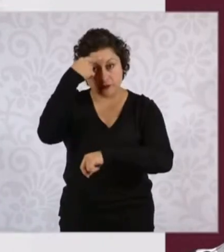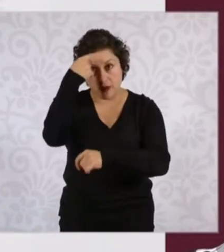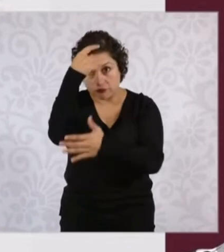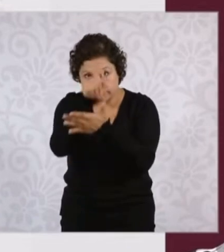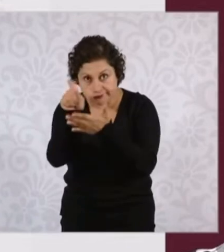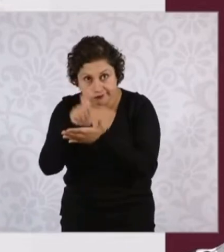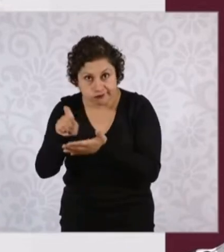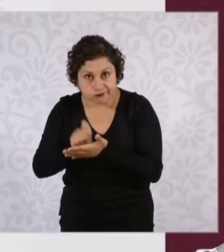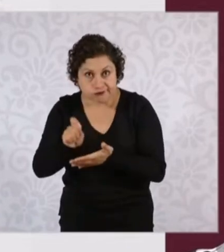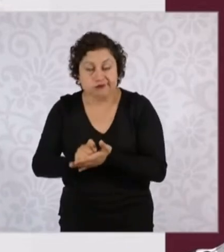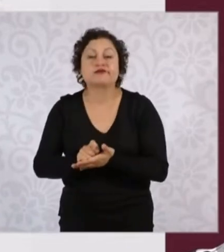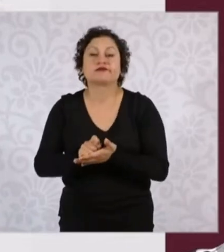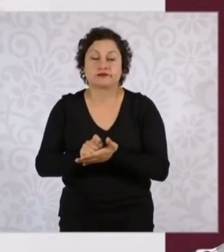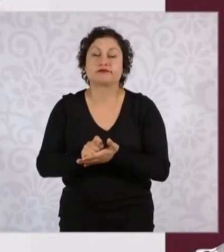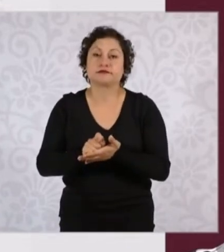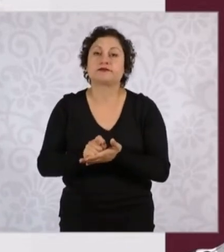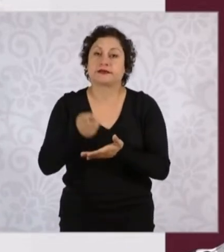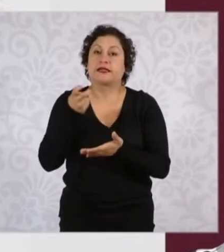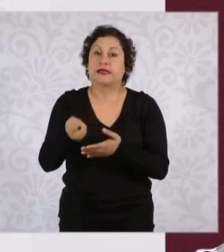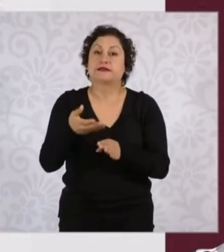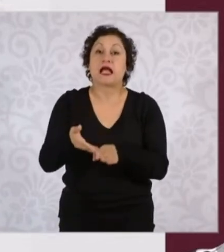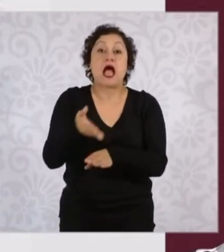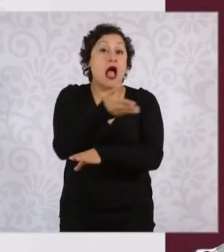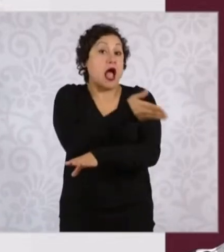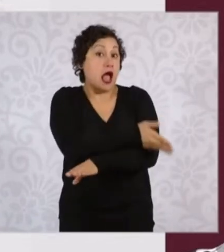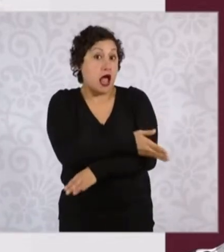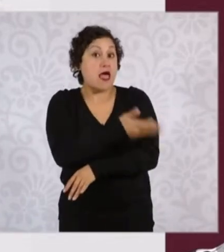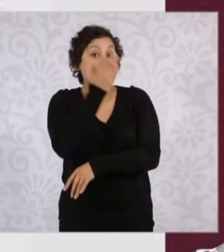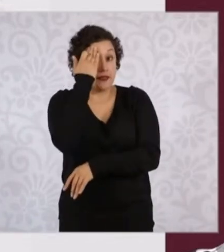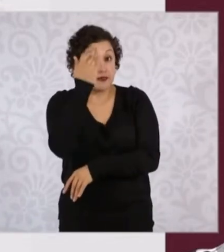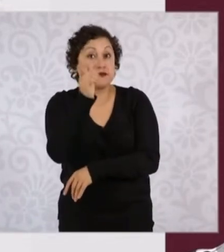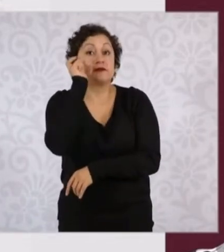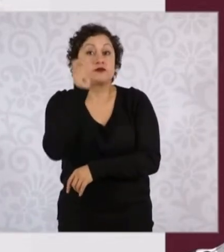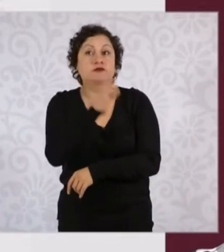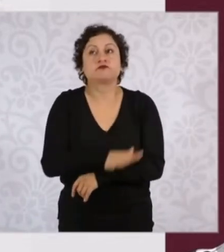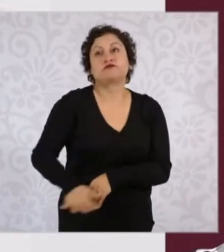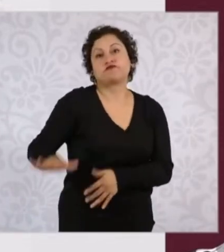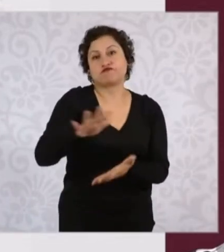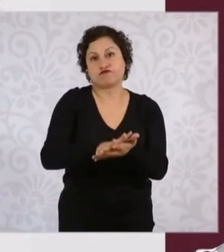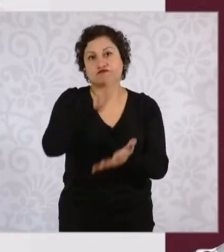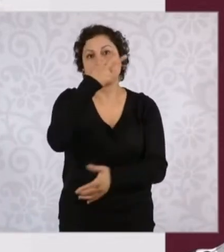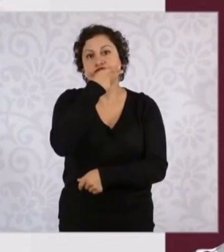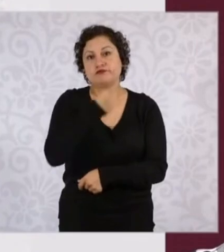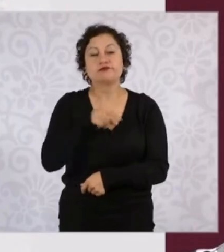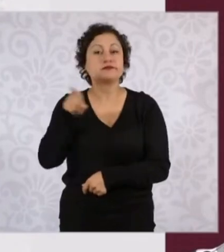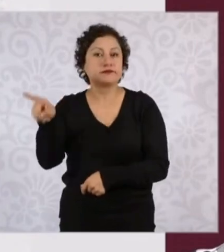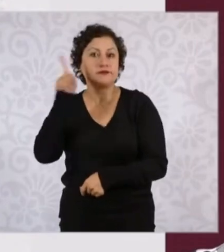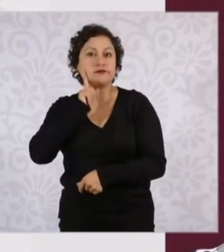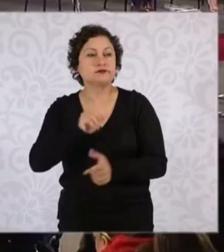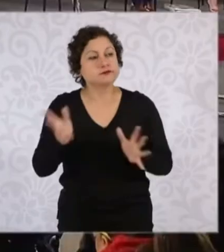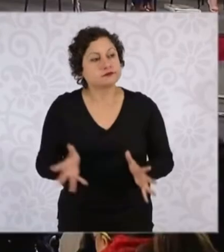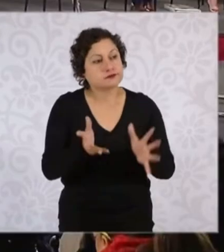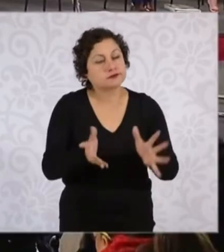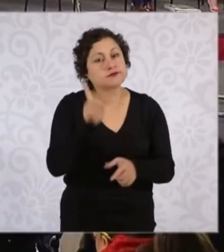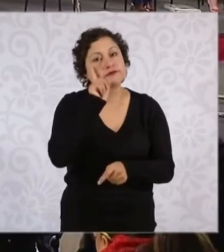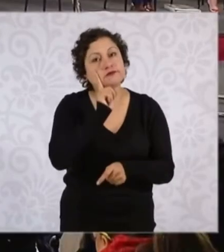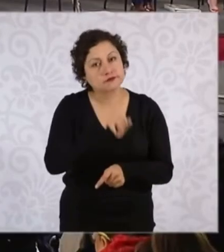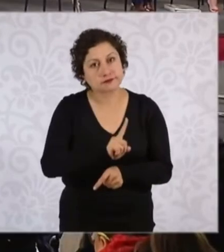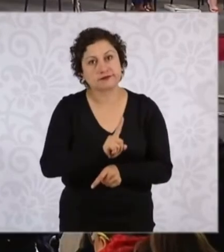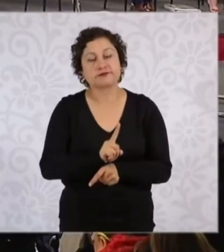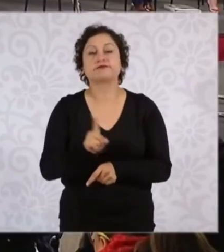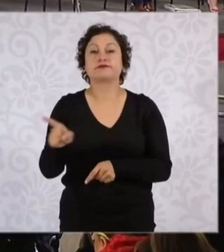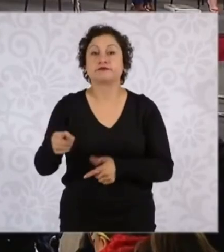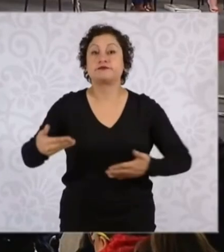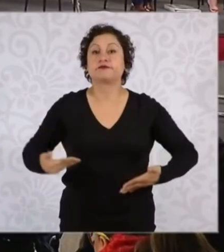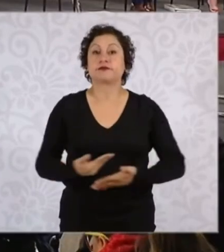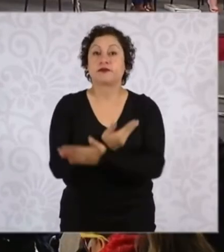al cual hasta entonces era dominio de puros hombres. Rita Cetina nació el 22 de